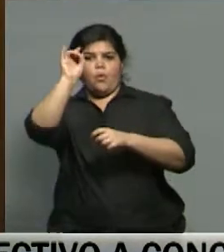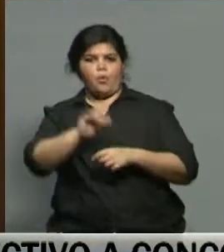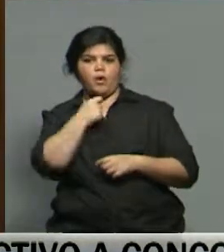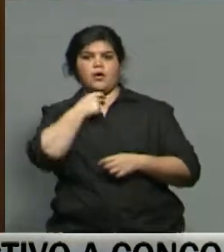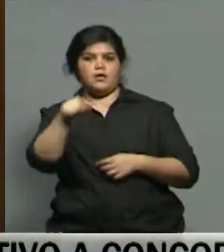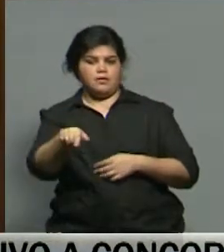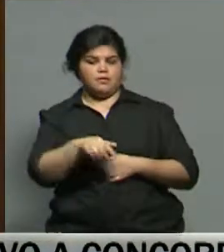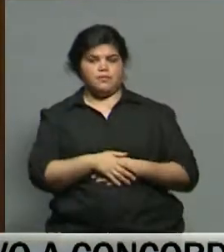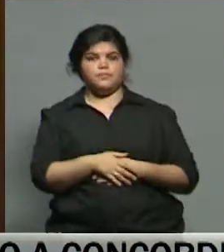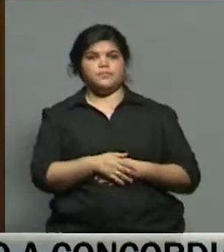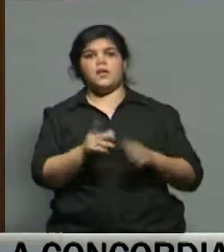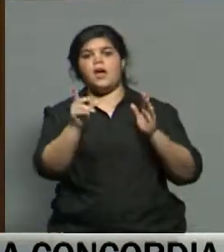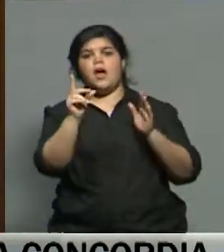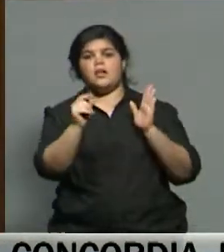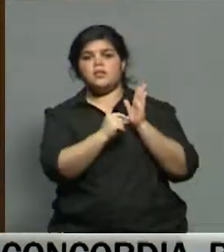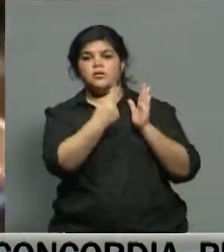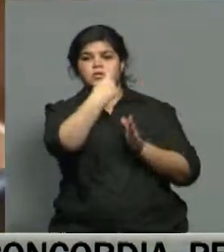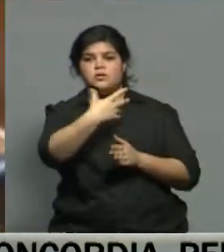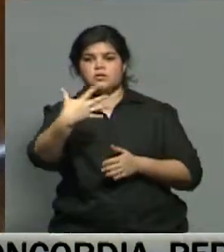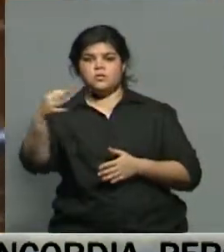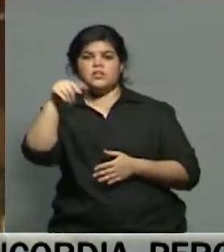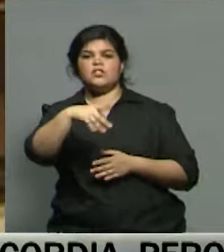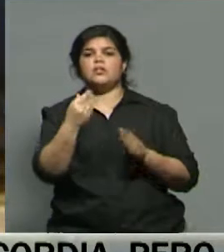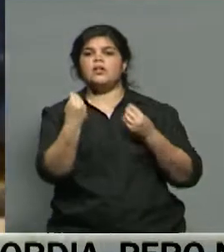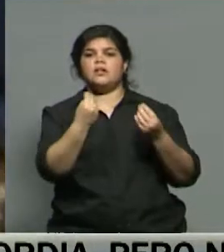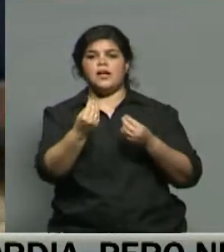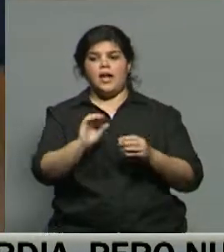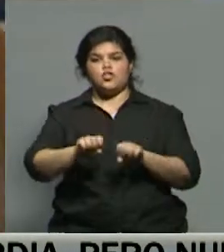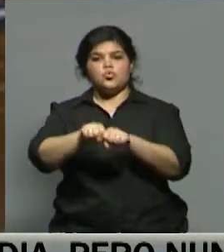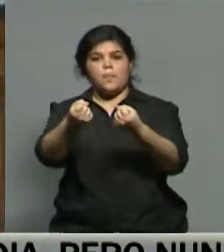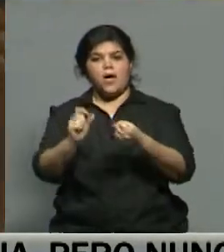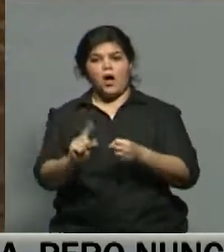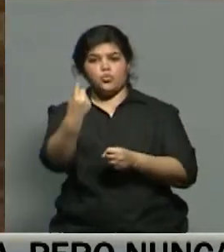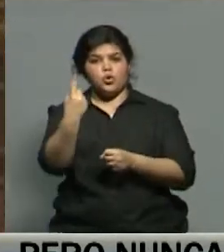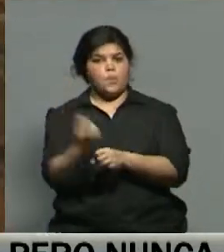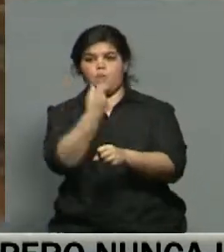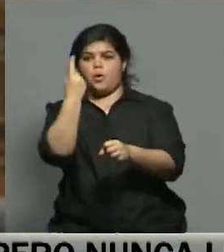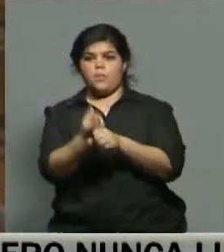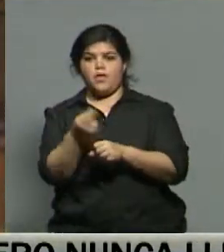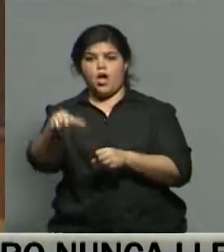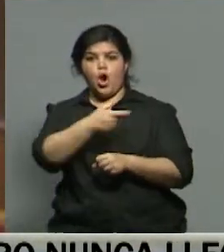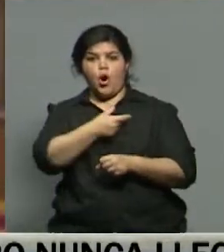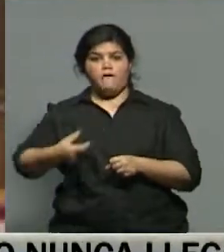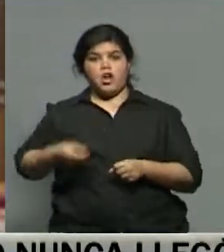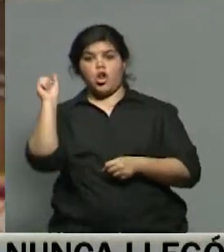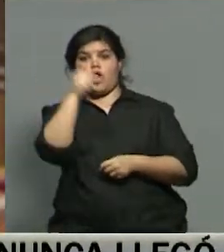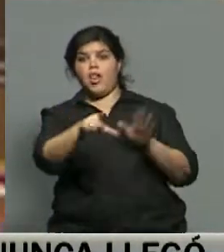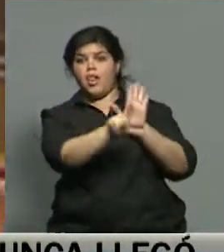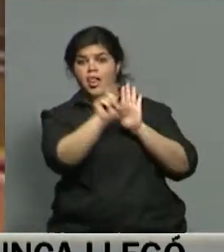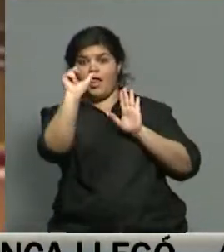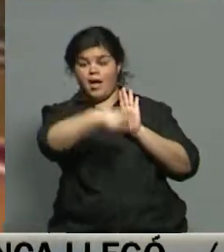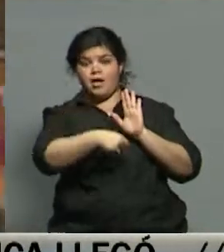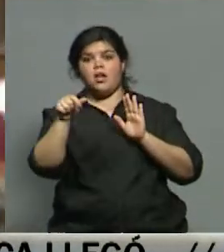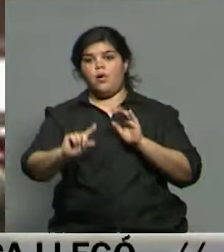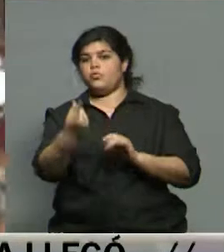El artículo 155 contempla la suspensión de la autonomía si el gobierno de Puigdemont no respeta la ley. El